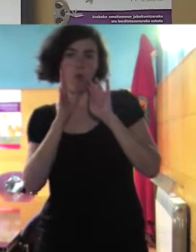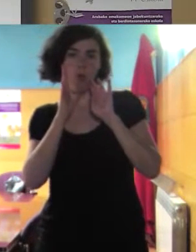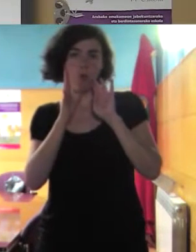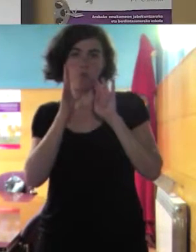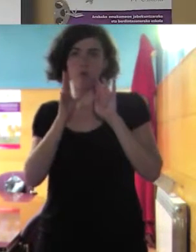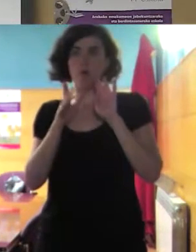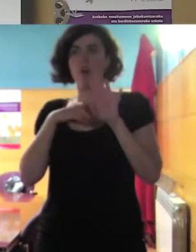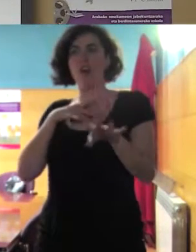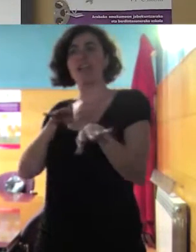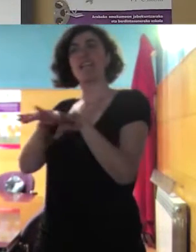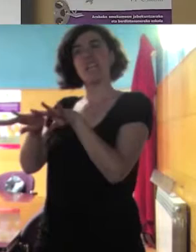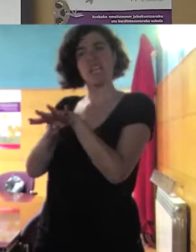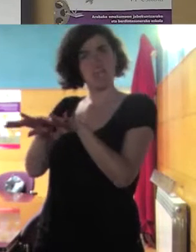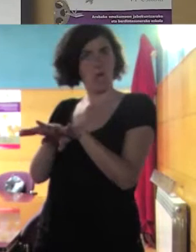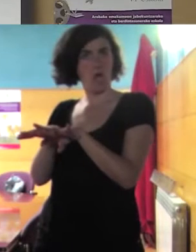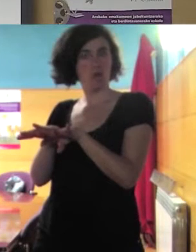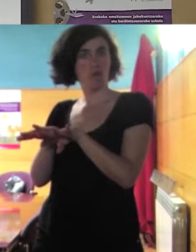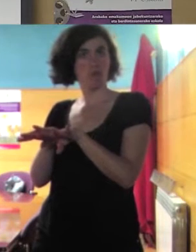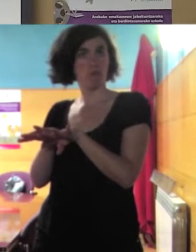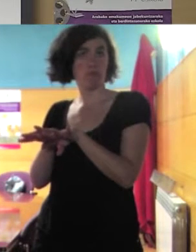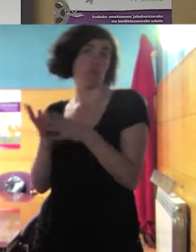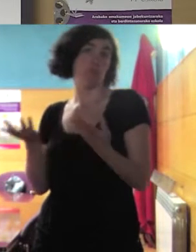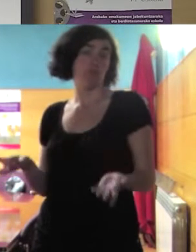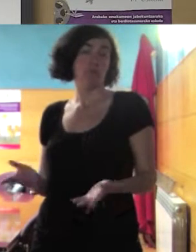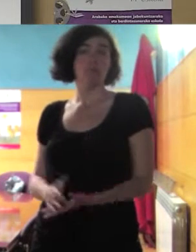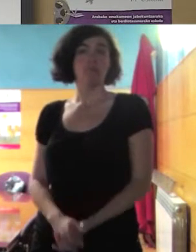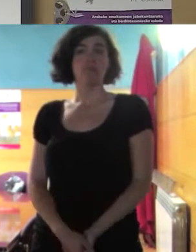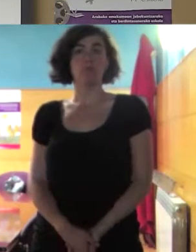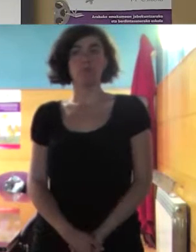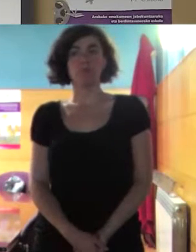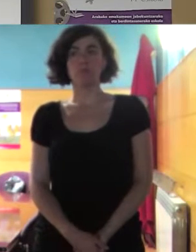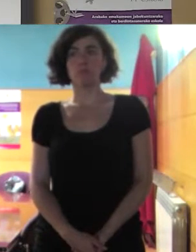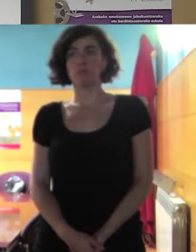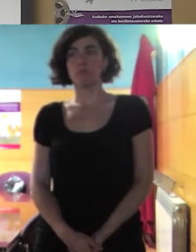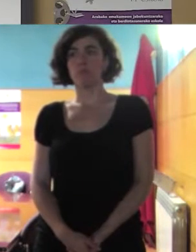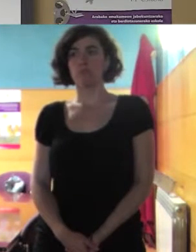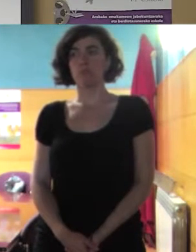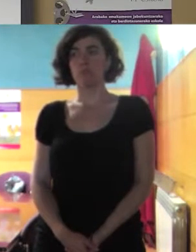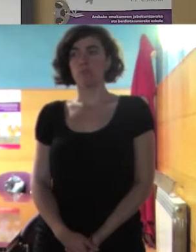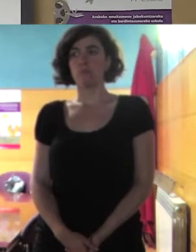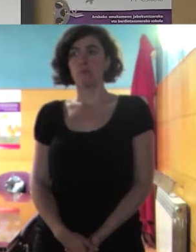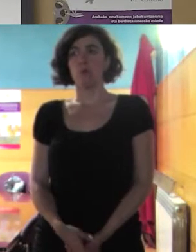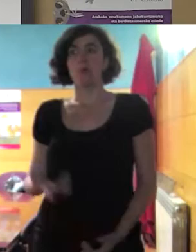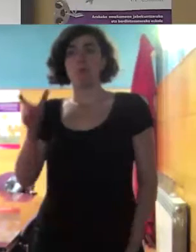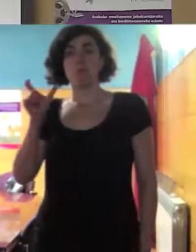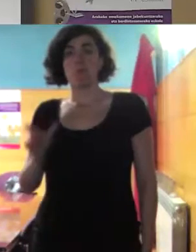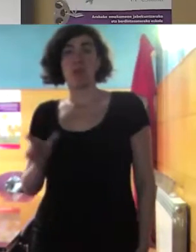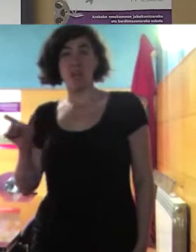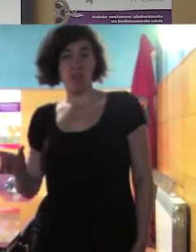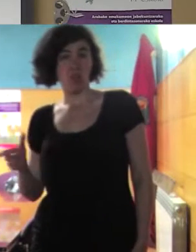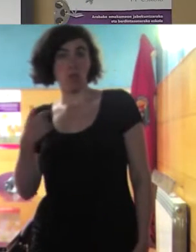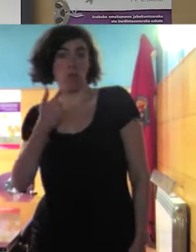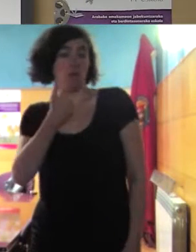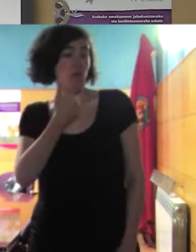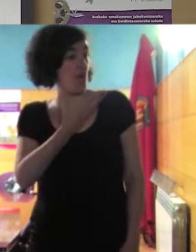llevarlo no sé si lo explico sí sí entonces hay gente que dice como que no te gusta como